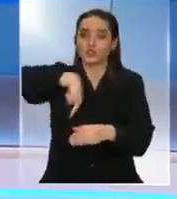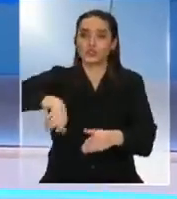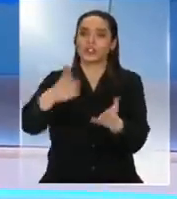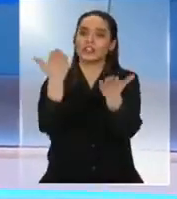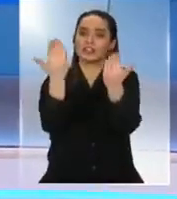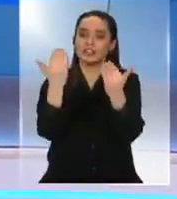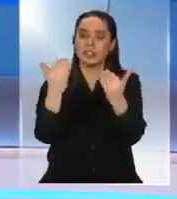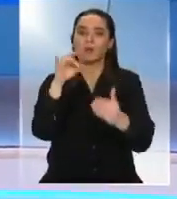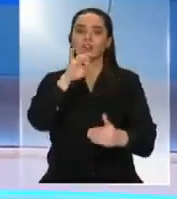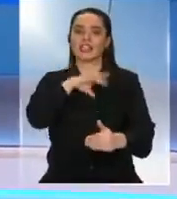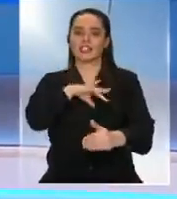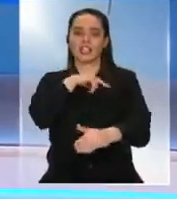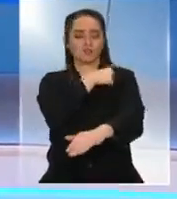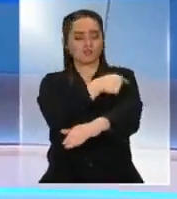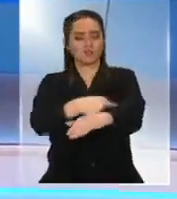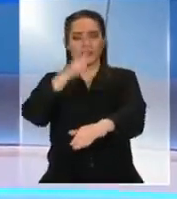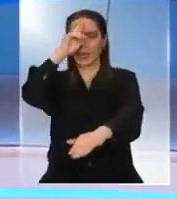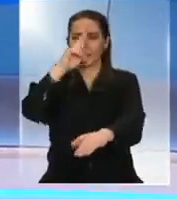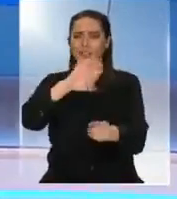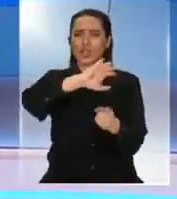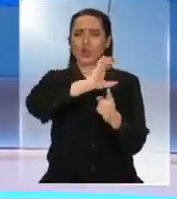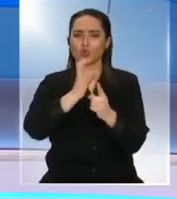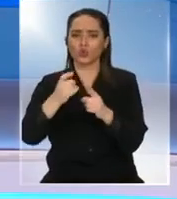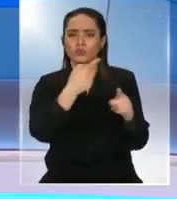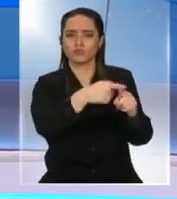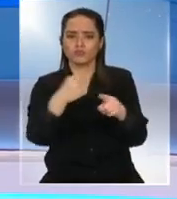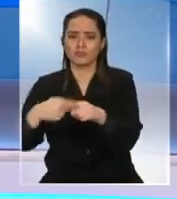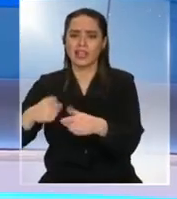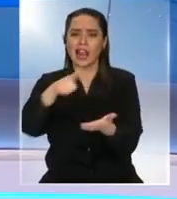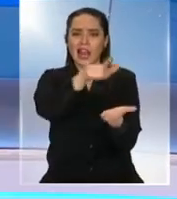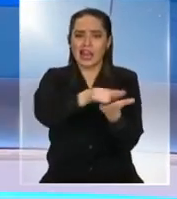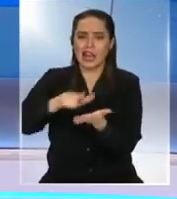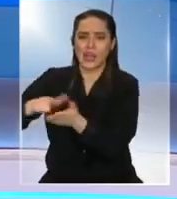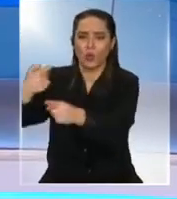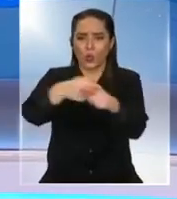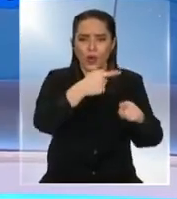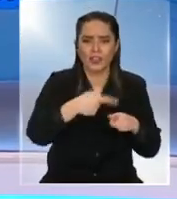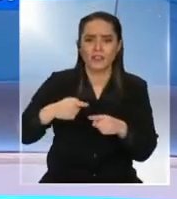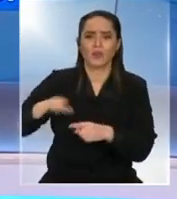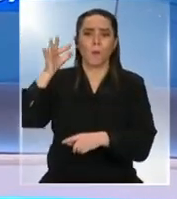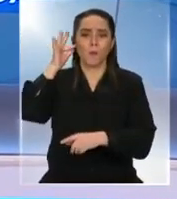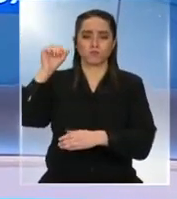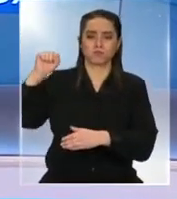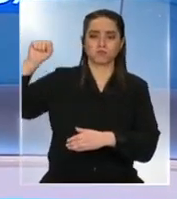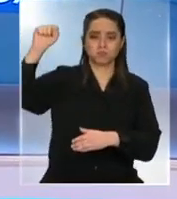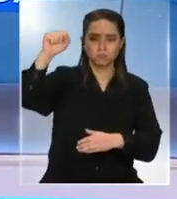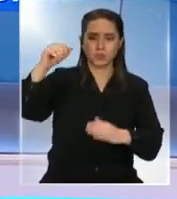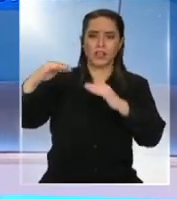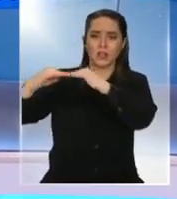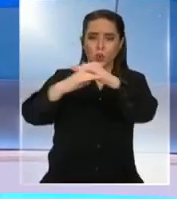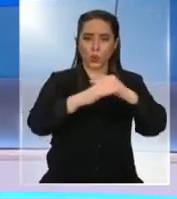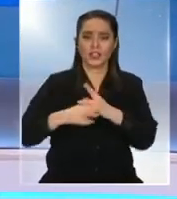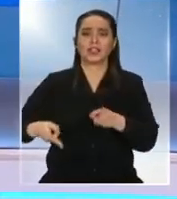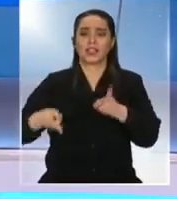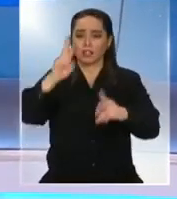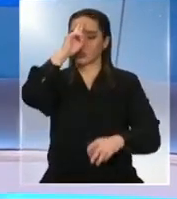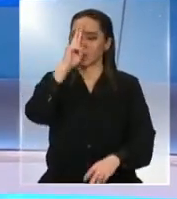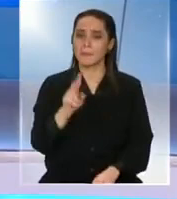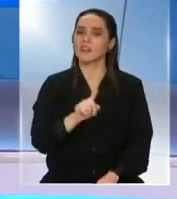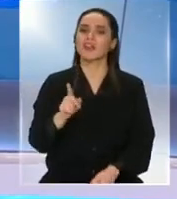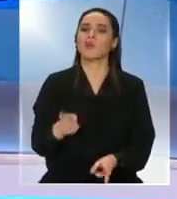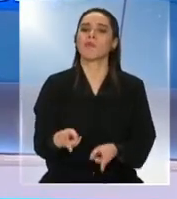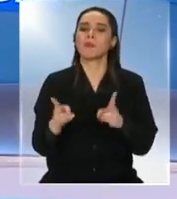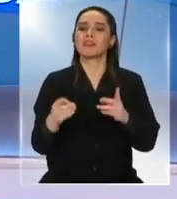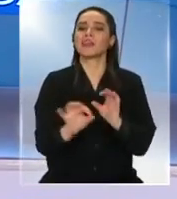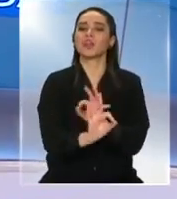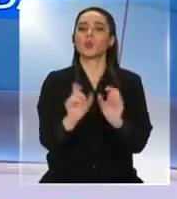un estado plurinacional intercultural plurilingüe feminista paritario y con un enfoque de derechos que no permita que